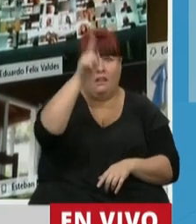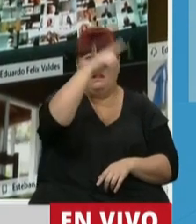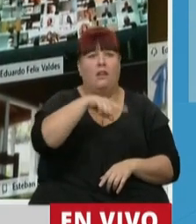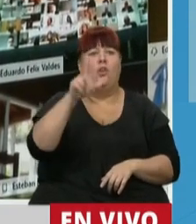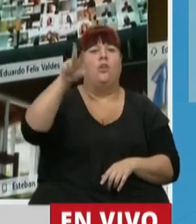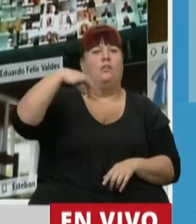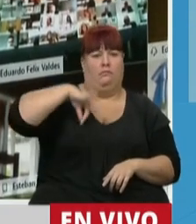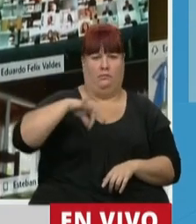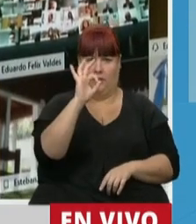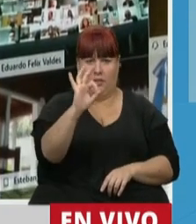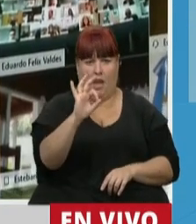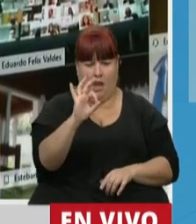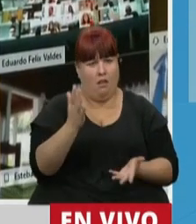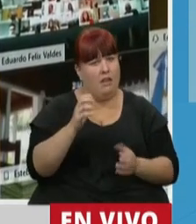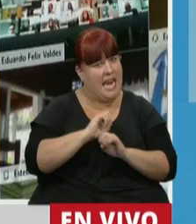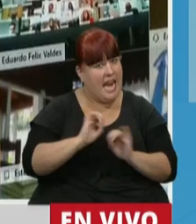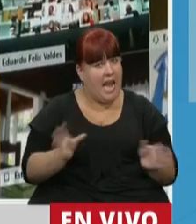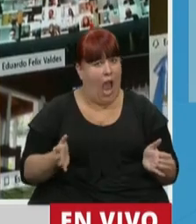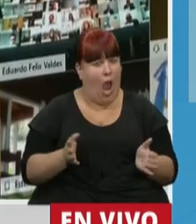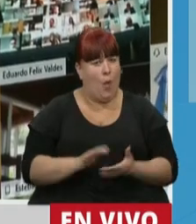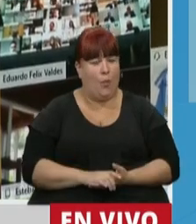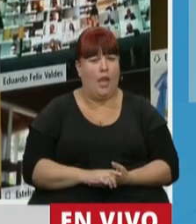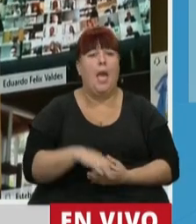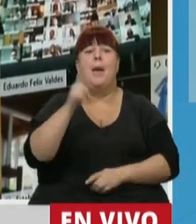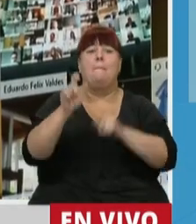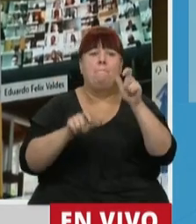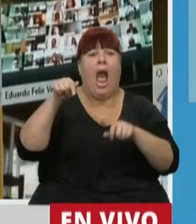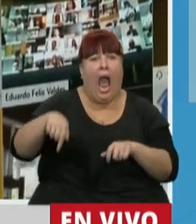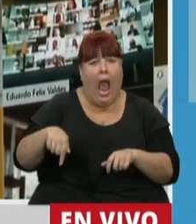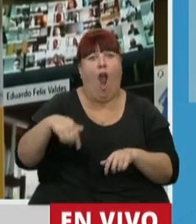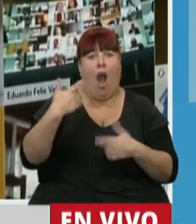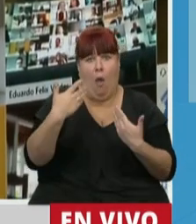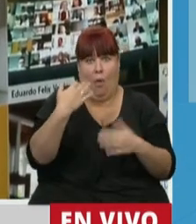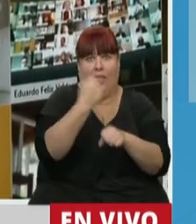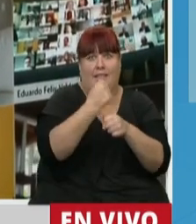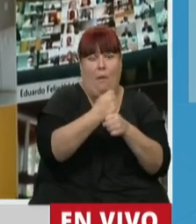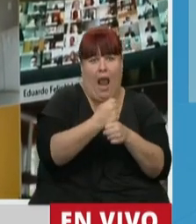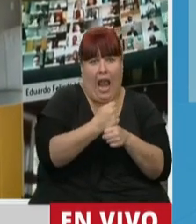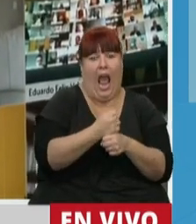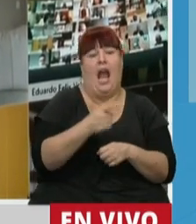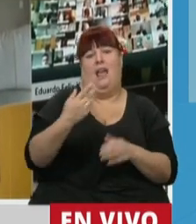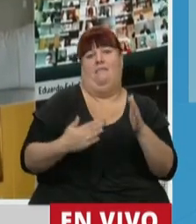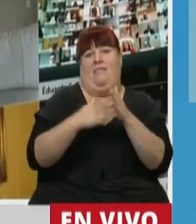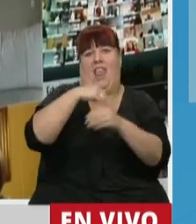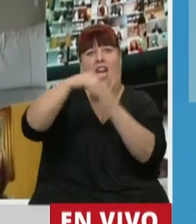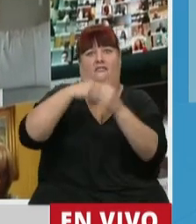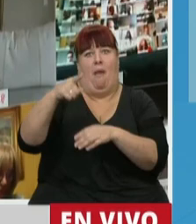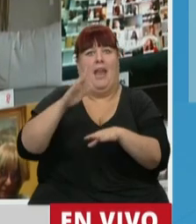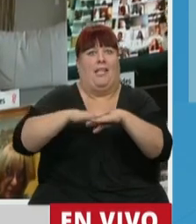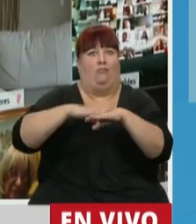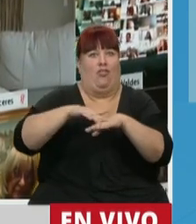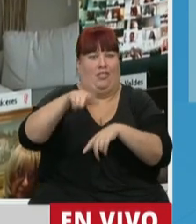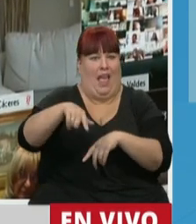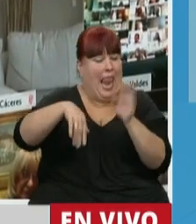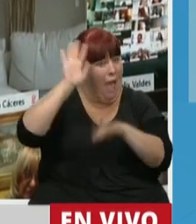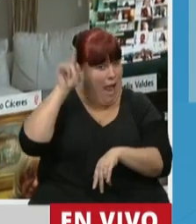no cobraban un solo peso. Es muy grave. Hay gente que ahora estaría trabajando, jefas de hogar, la mayoría de